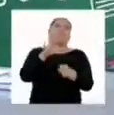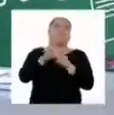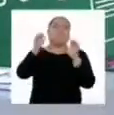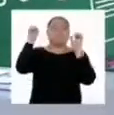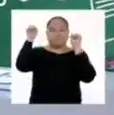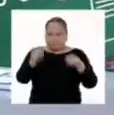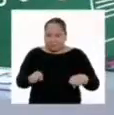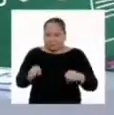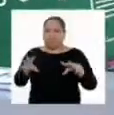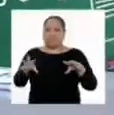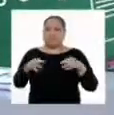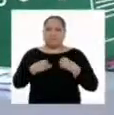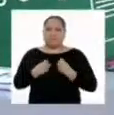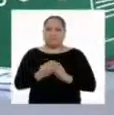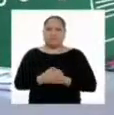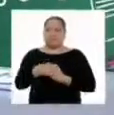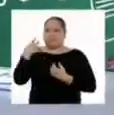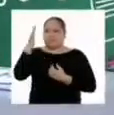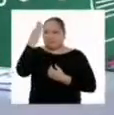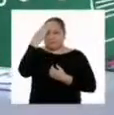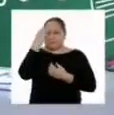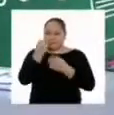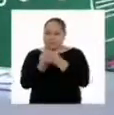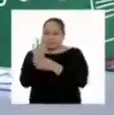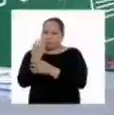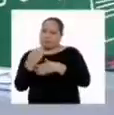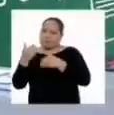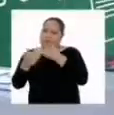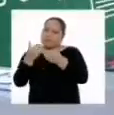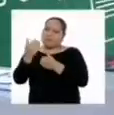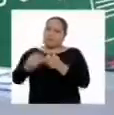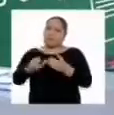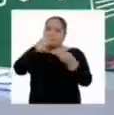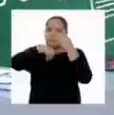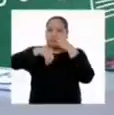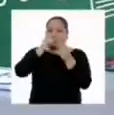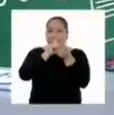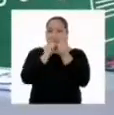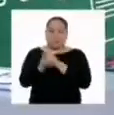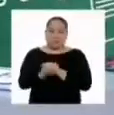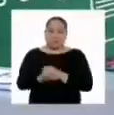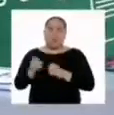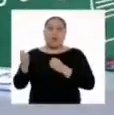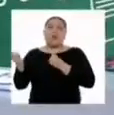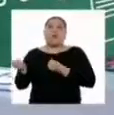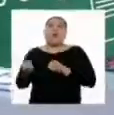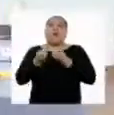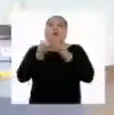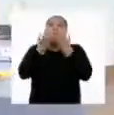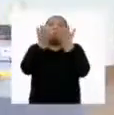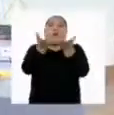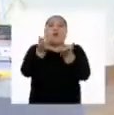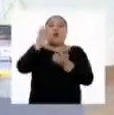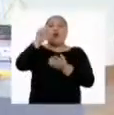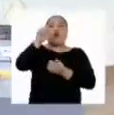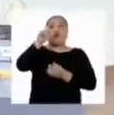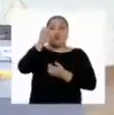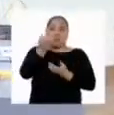Ya sabemos cómo funciona una planta y el proceso que sigue para producir alimento y el oxígeno que libera para nosotros.